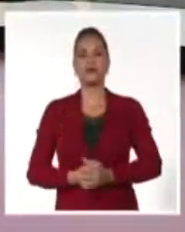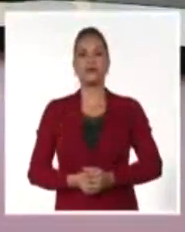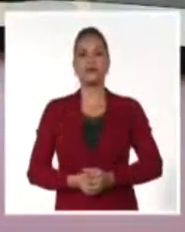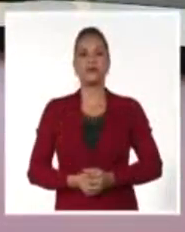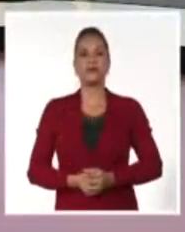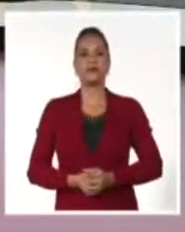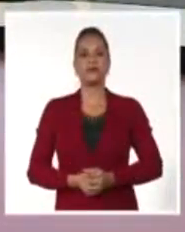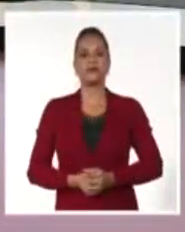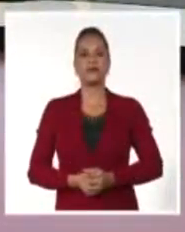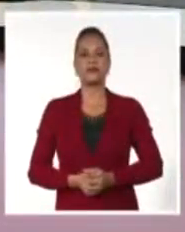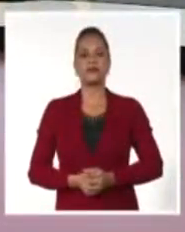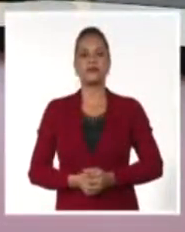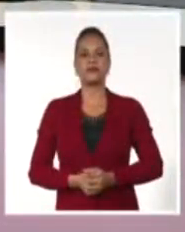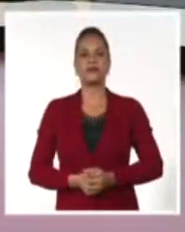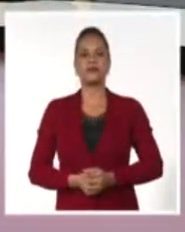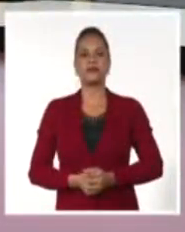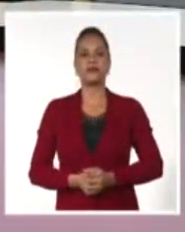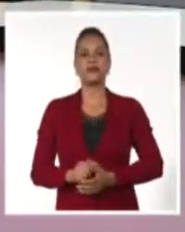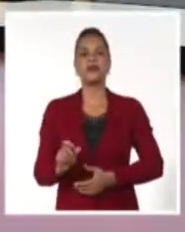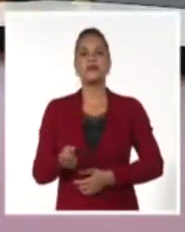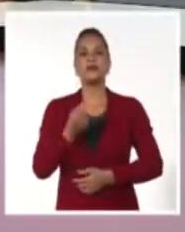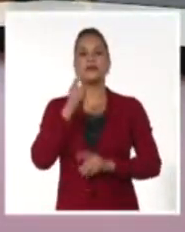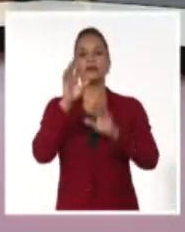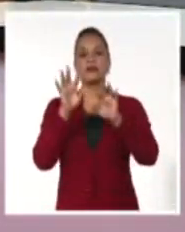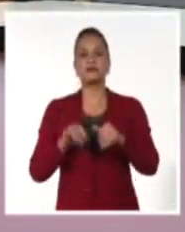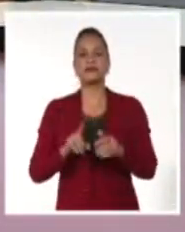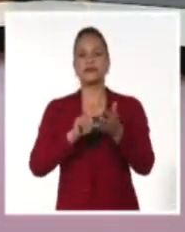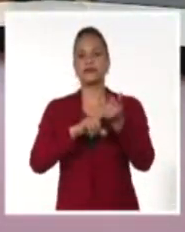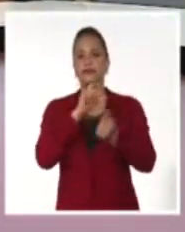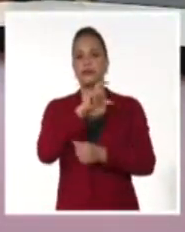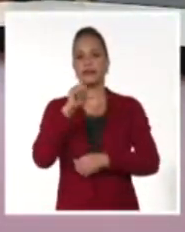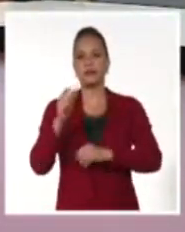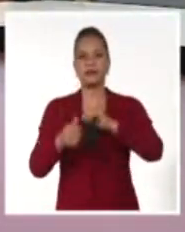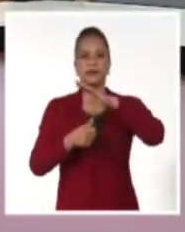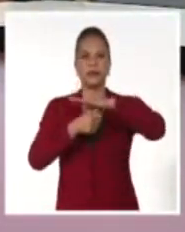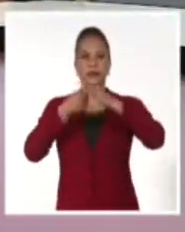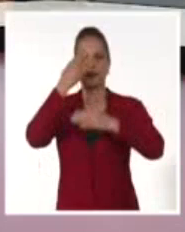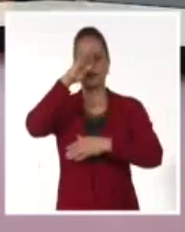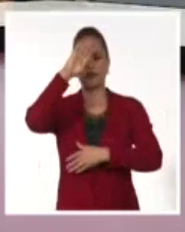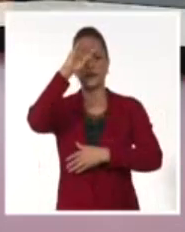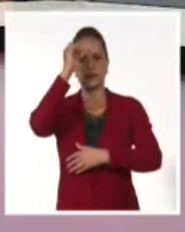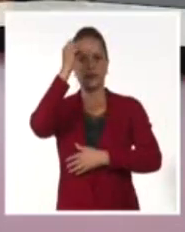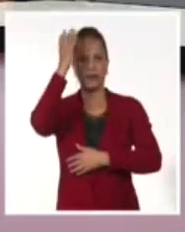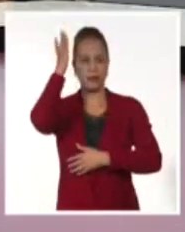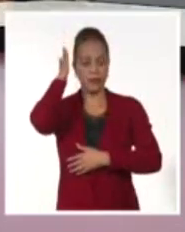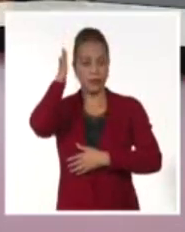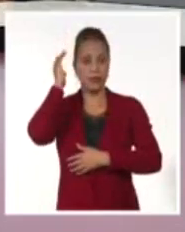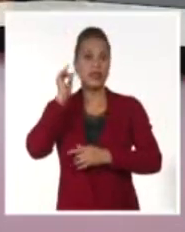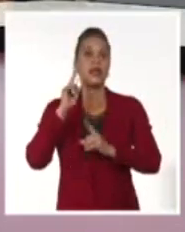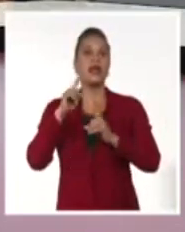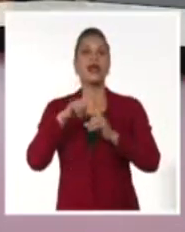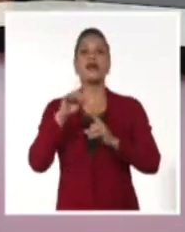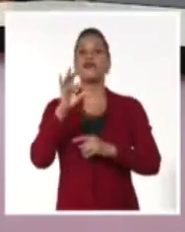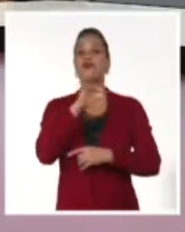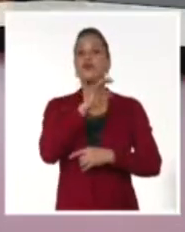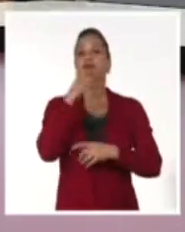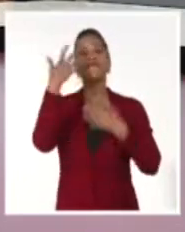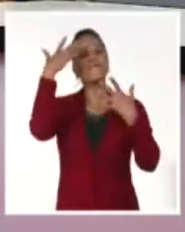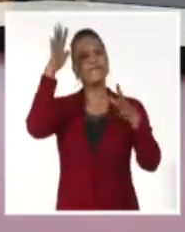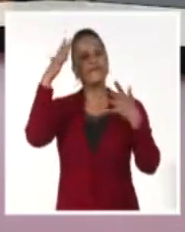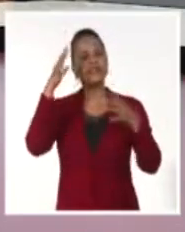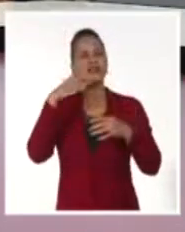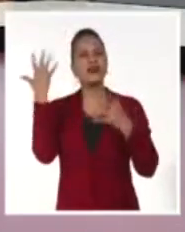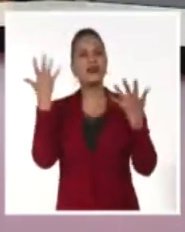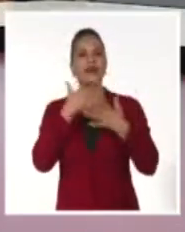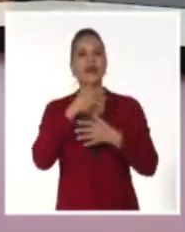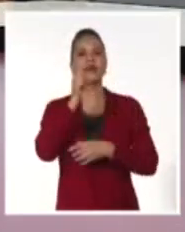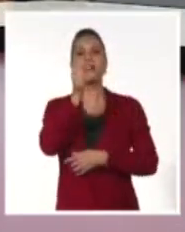El primer secretario del Comité Central del Partido y Presidente de la República, Miguel Díaz Canel Bermúdez, felicitó a los trabajadores